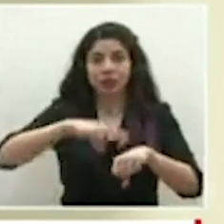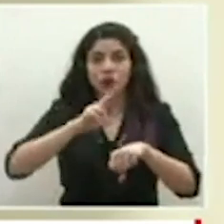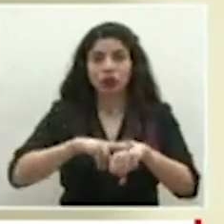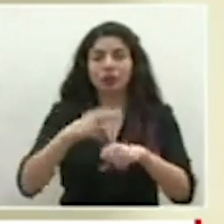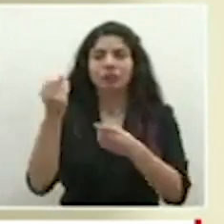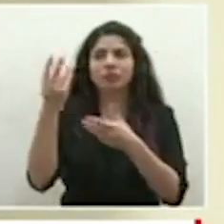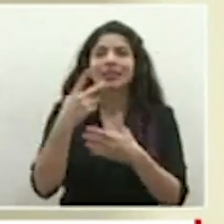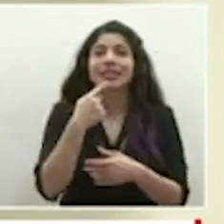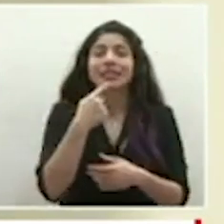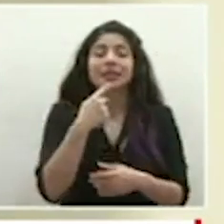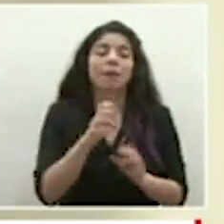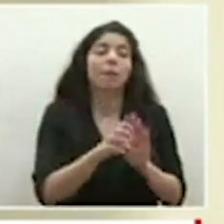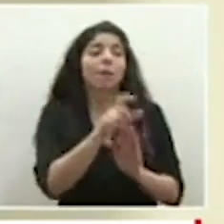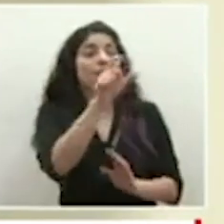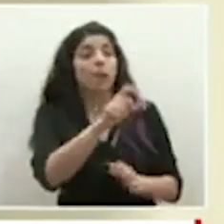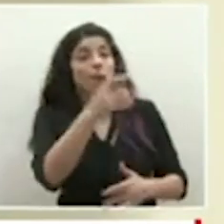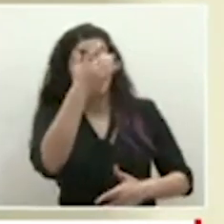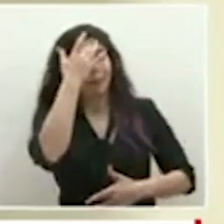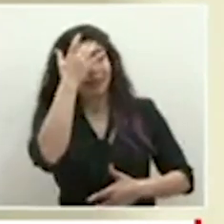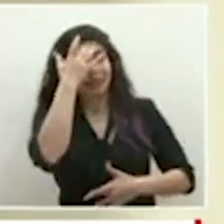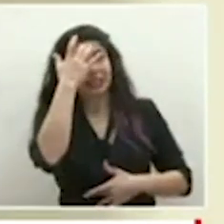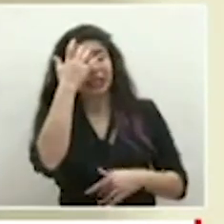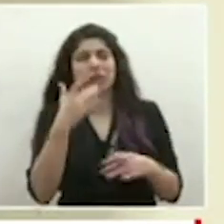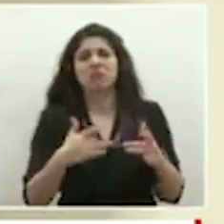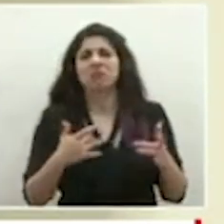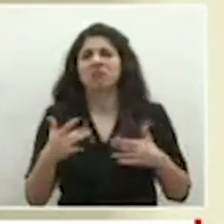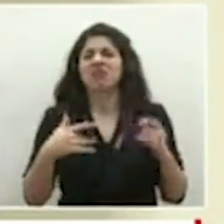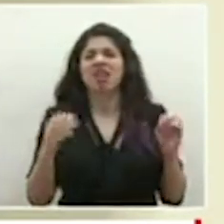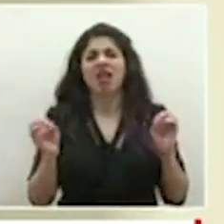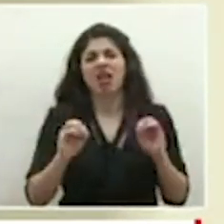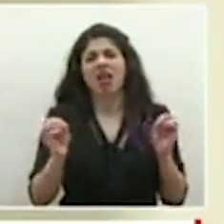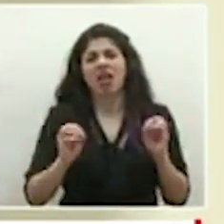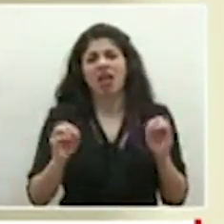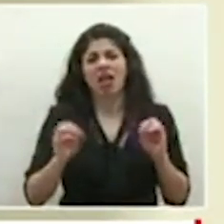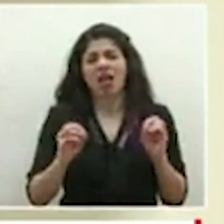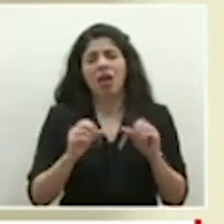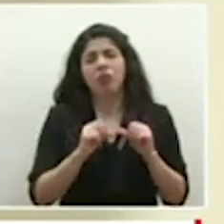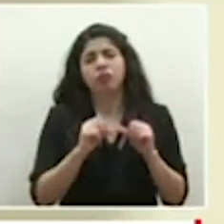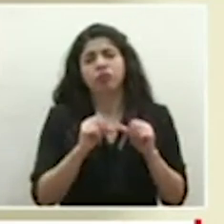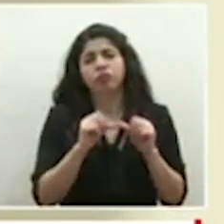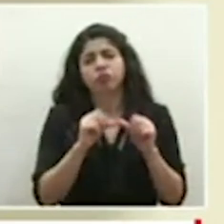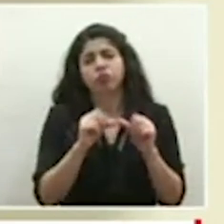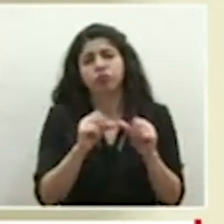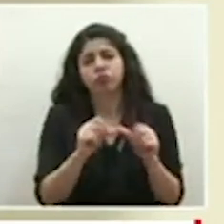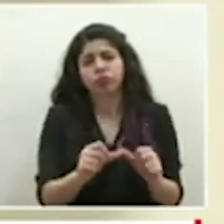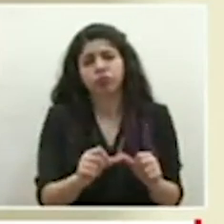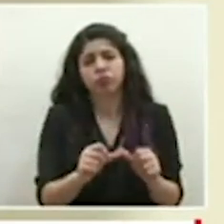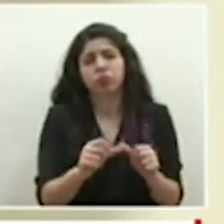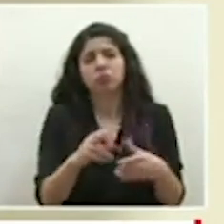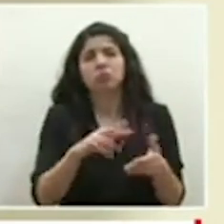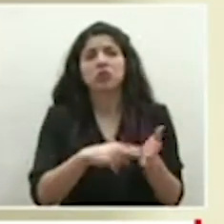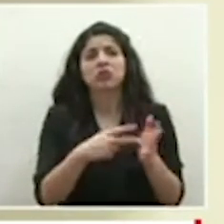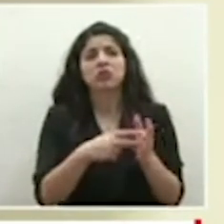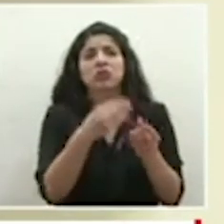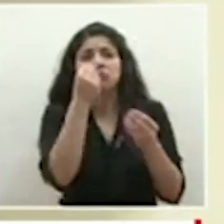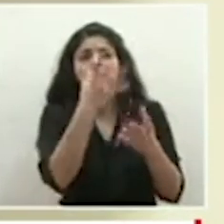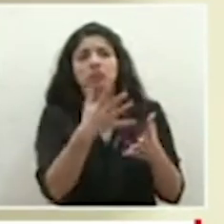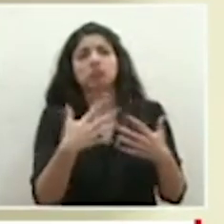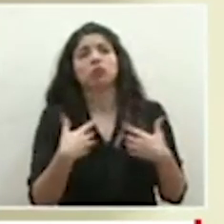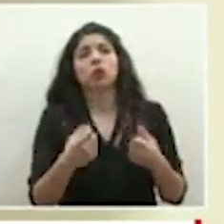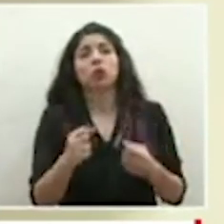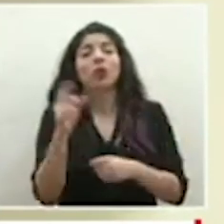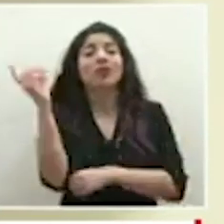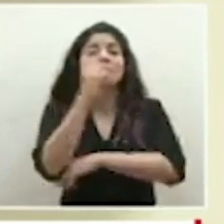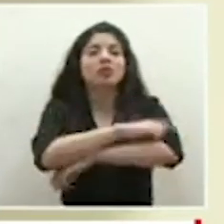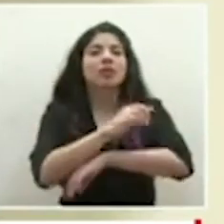indica que los pacientes que han cursado sin síntomas, después de, se puede dar de alta al día